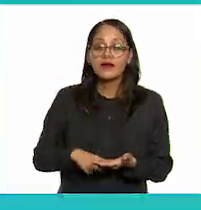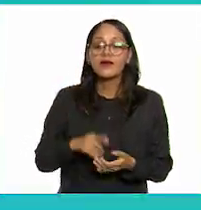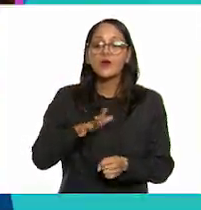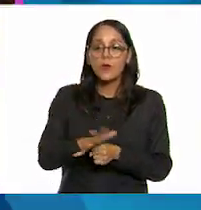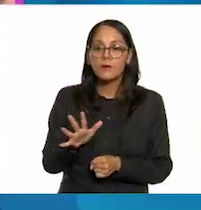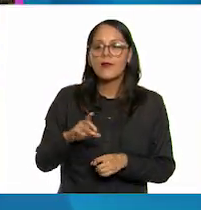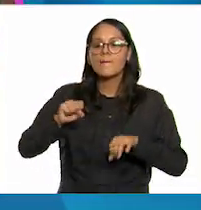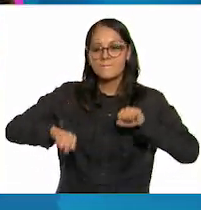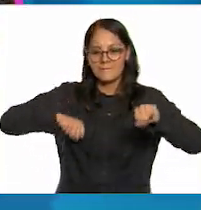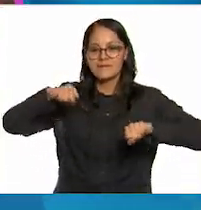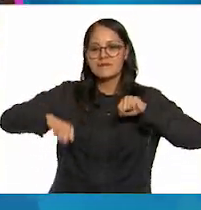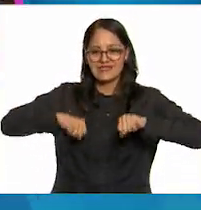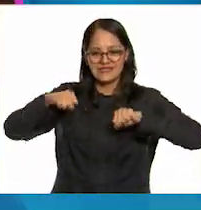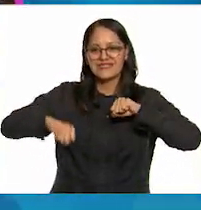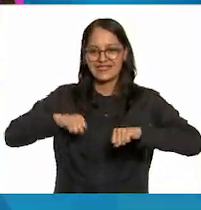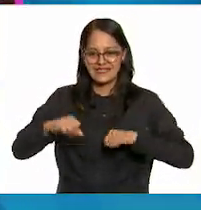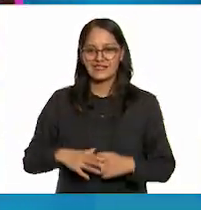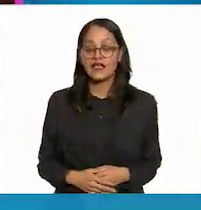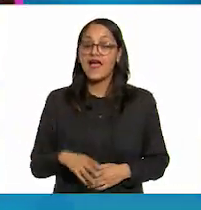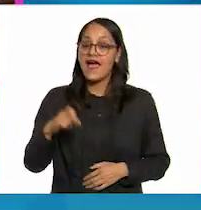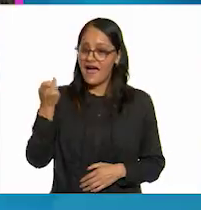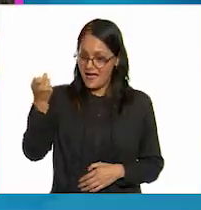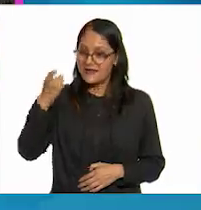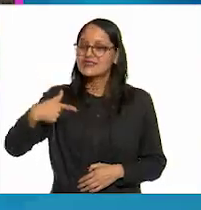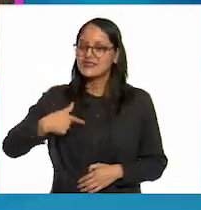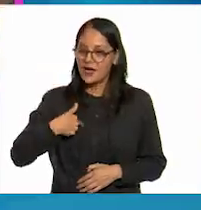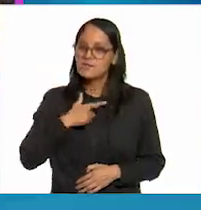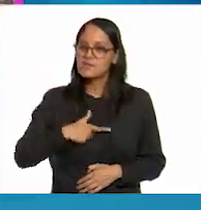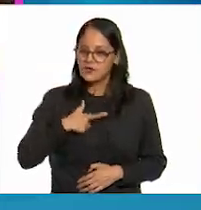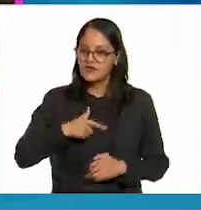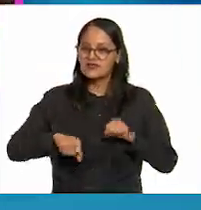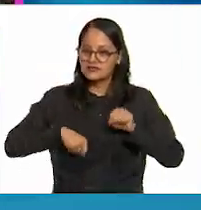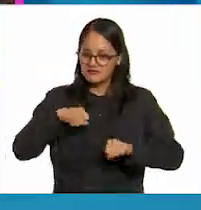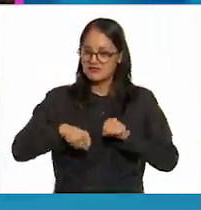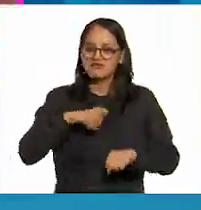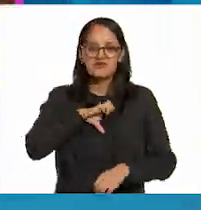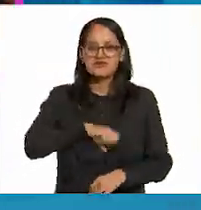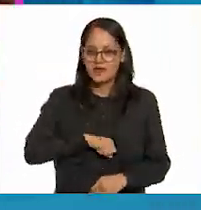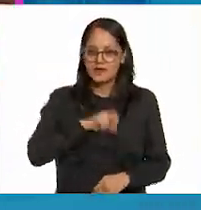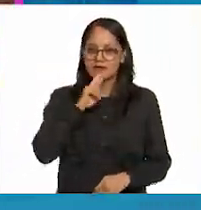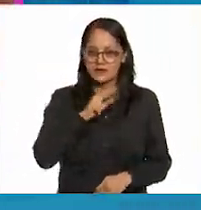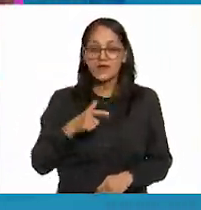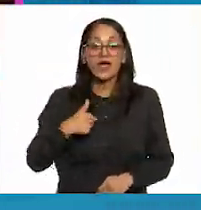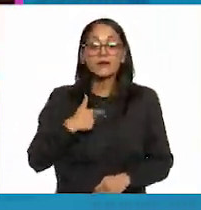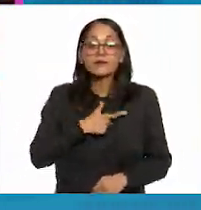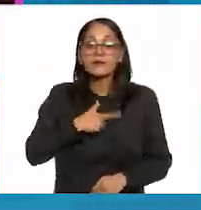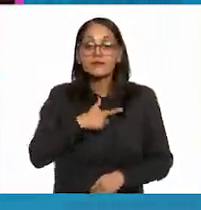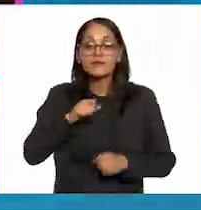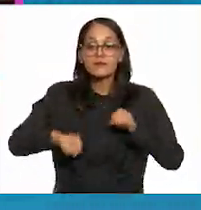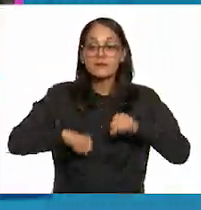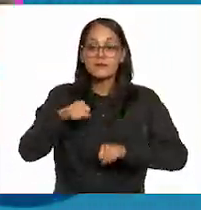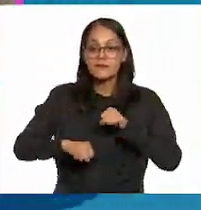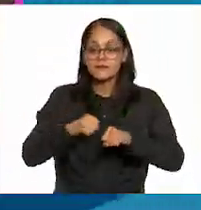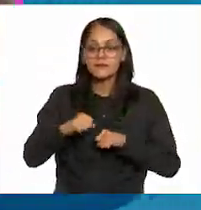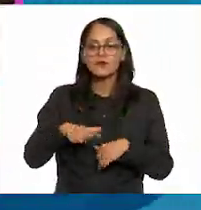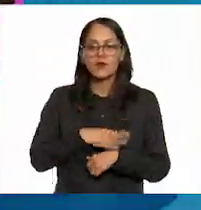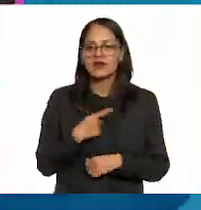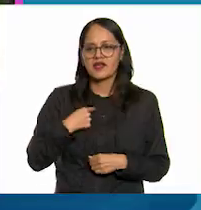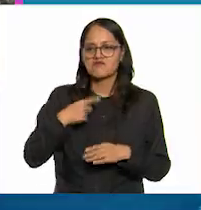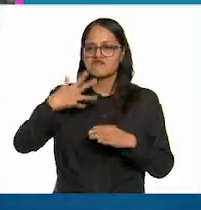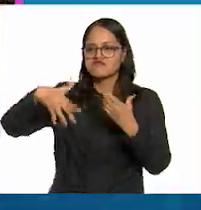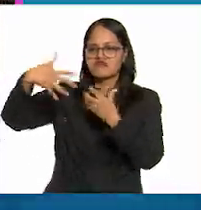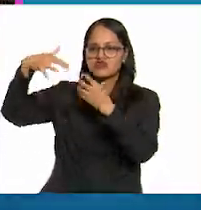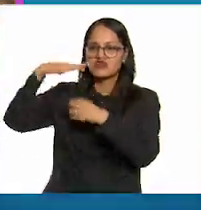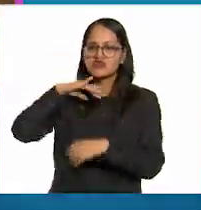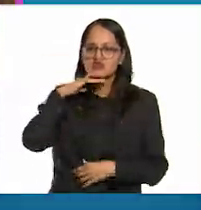ay si ese es mi medio de transporte preferido maestro la verdad yo disfruto muchísimo andar en ella y porque no contamina